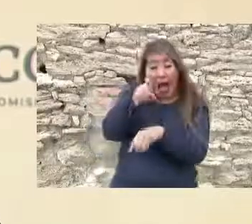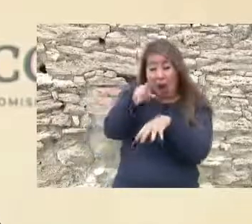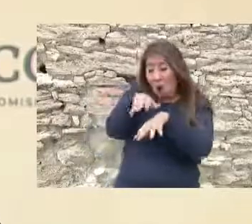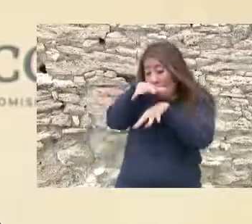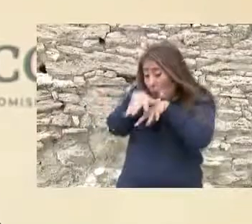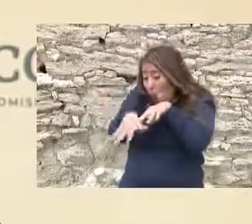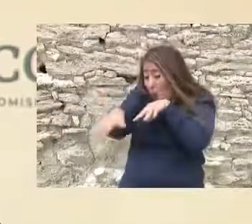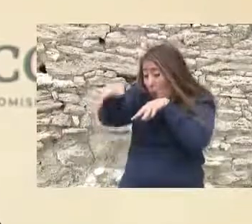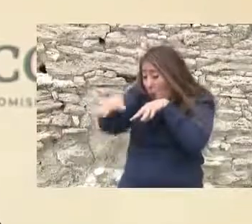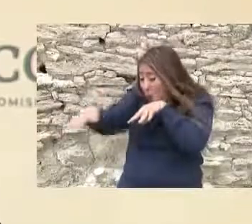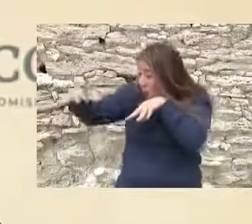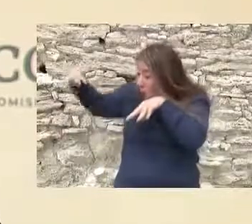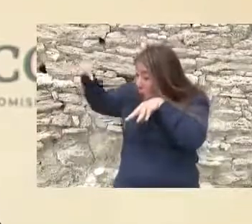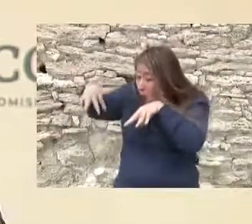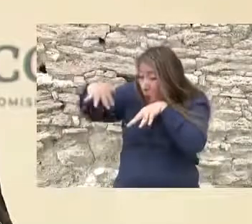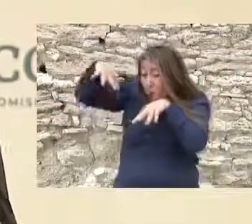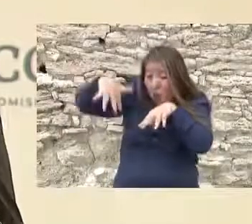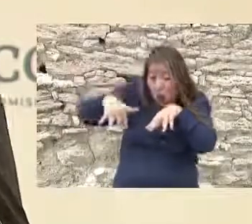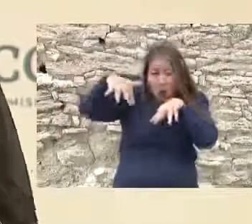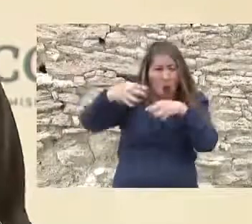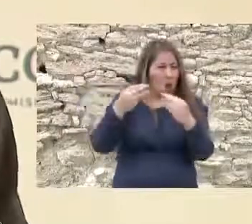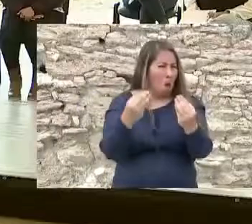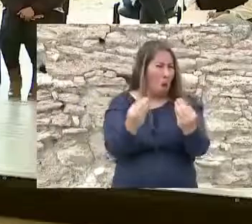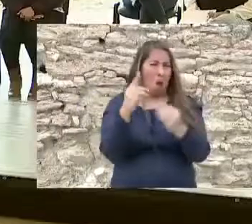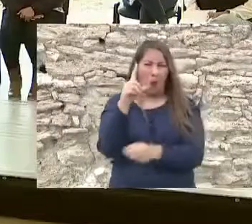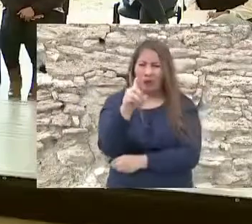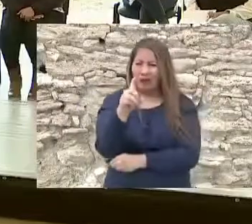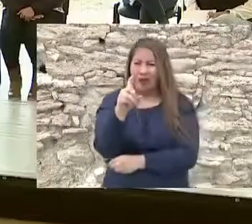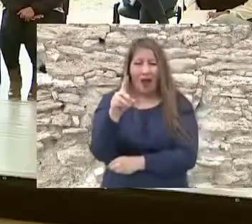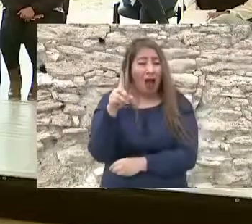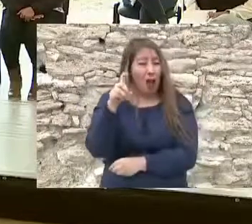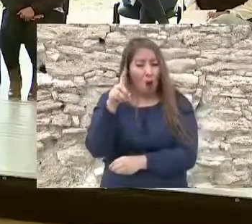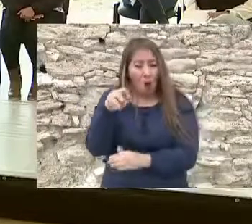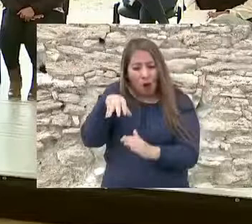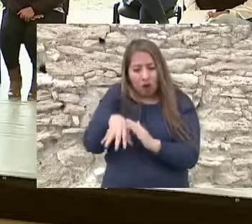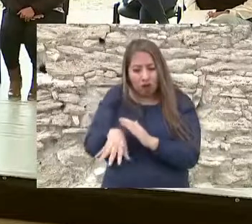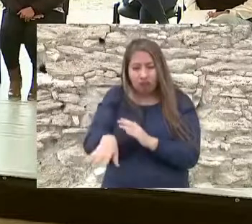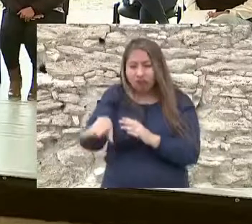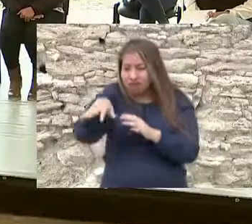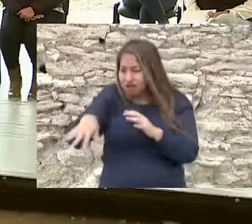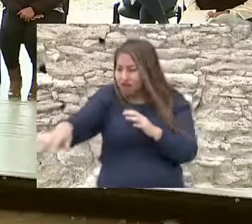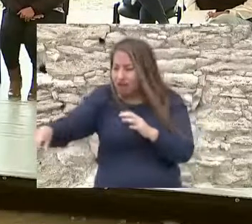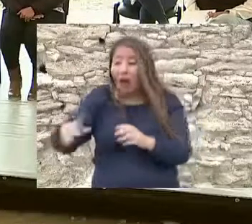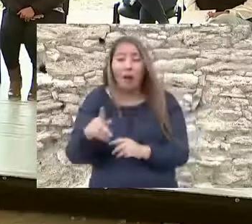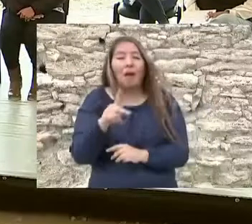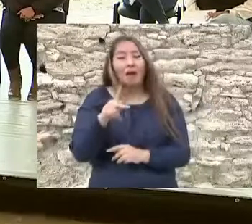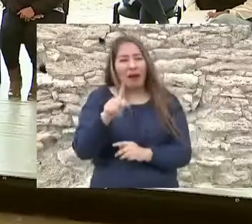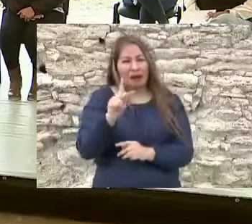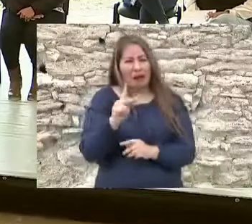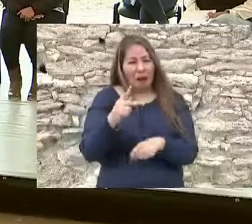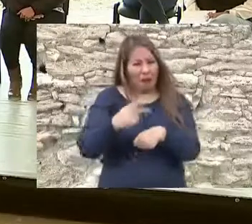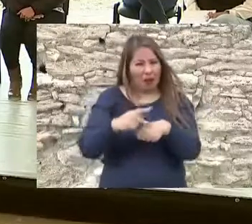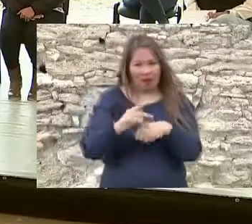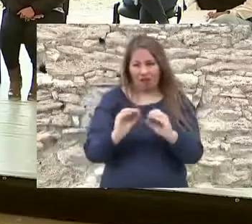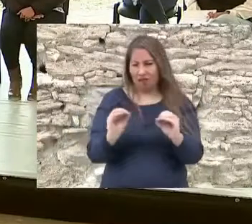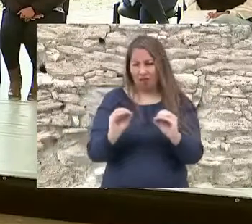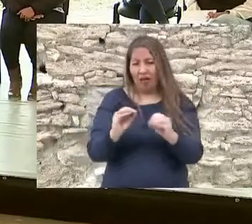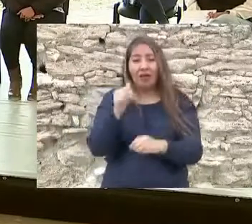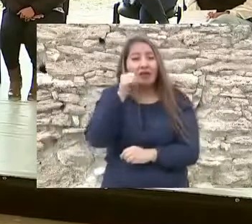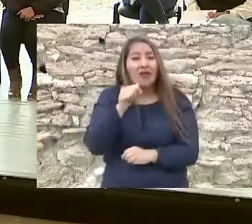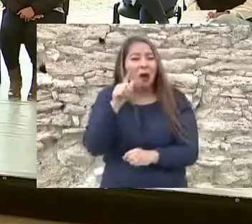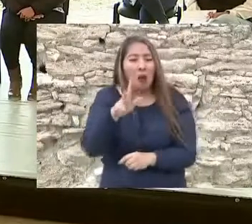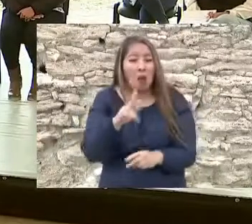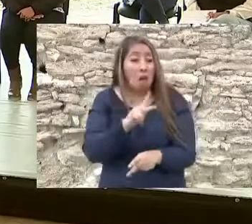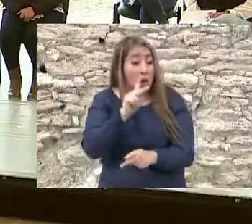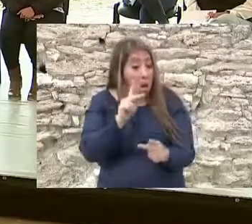dispersos en el llano interminable. Su agua no es nada cenagosa, por lo contrario, casi siempre se encuentra